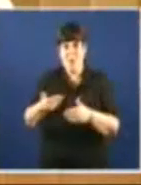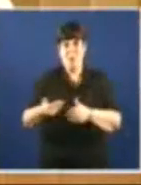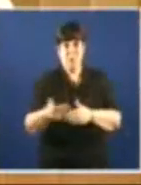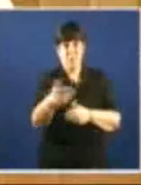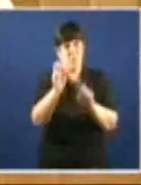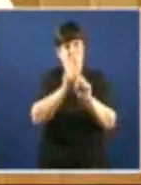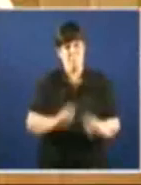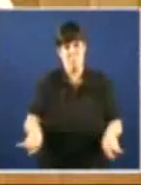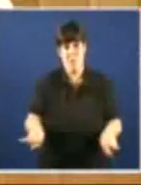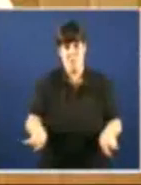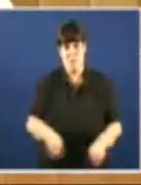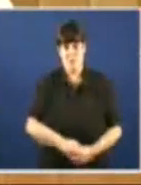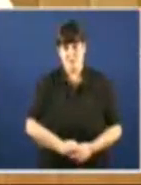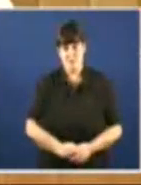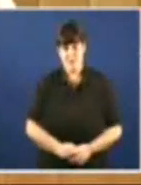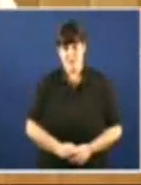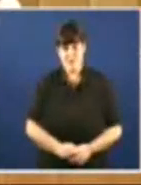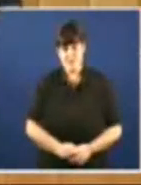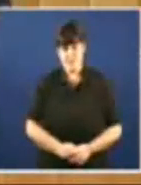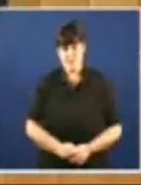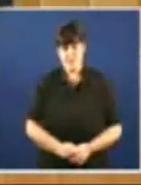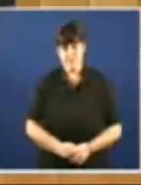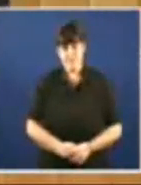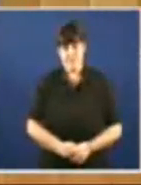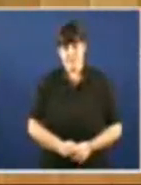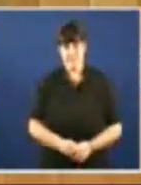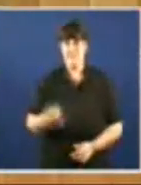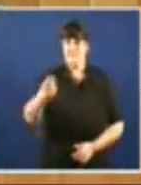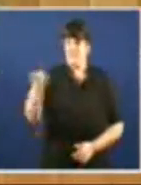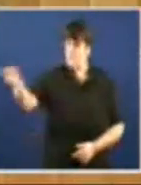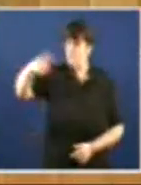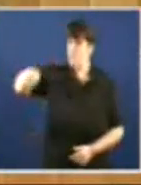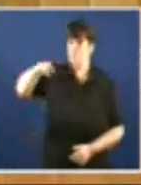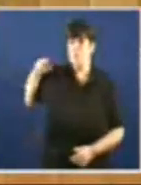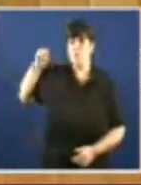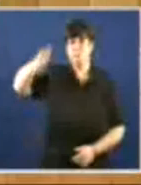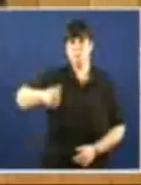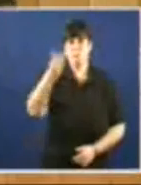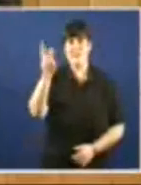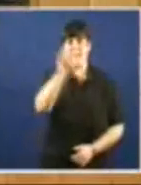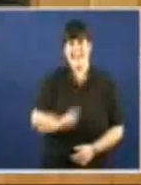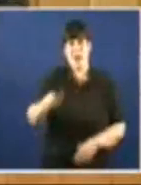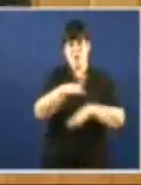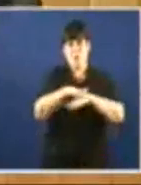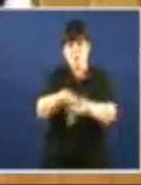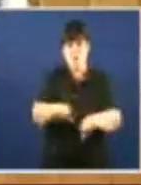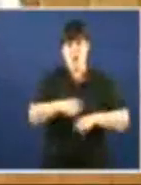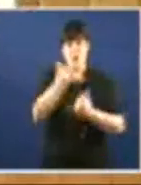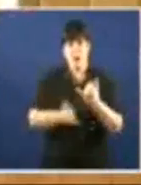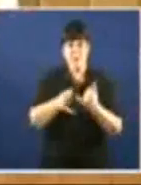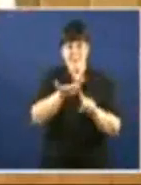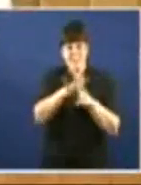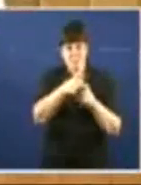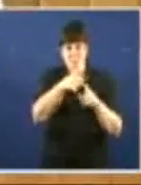veñen detrás Despois de casi Trinta anos de goberno Vostedes Son responsables En gran medida Da situación Da Galiza